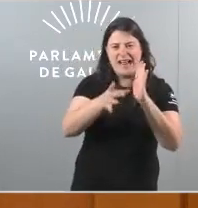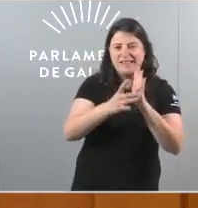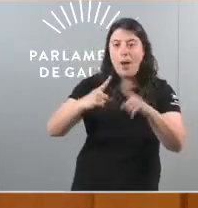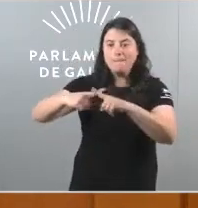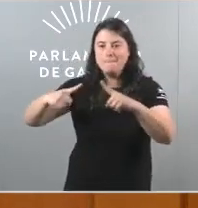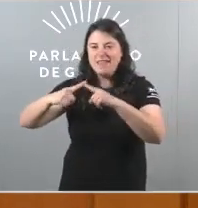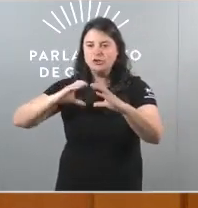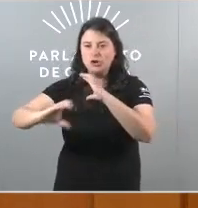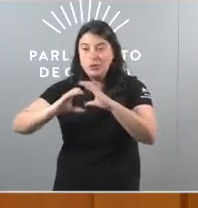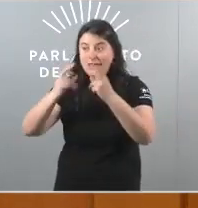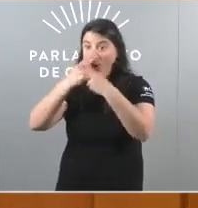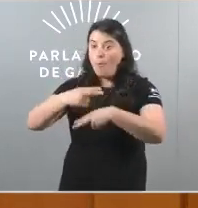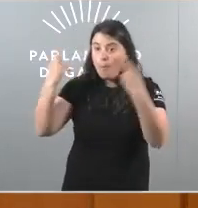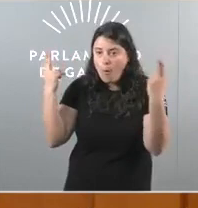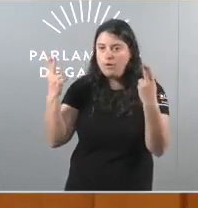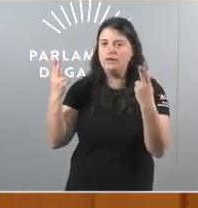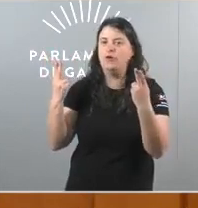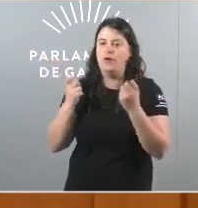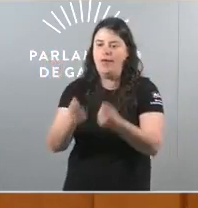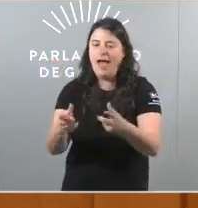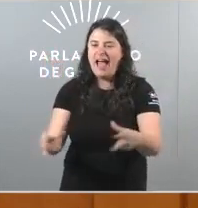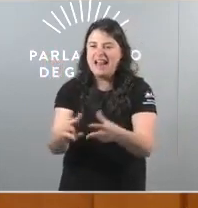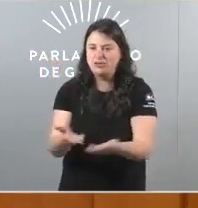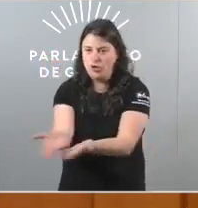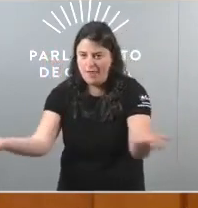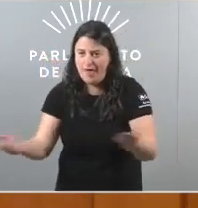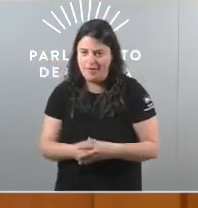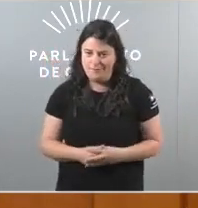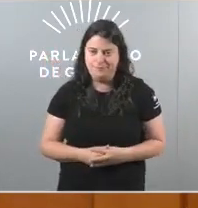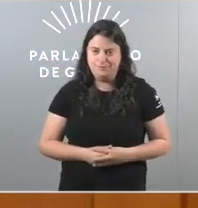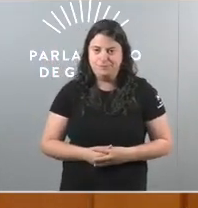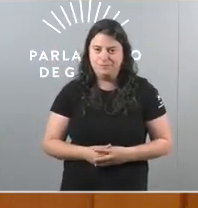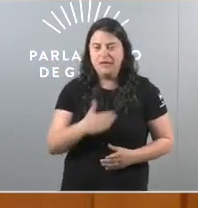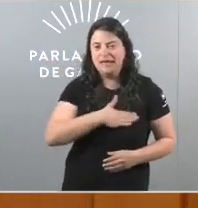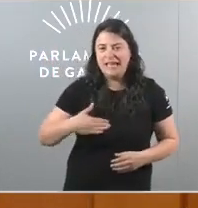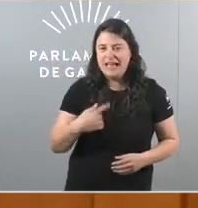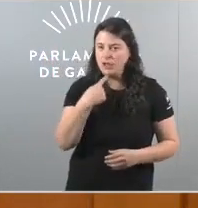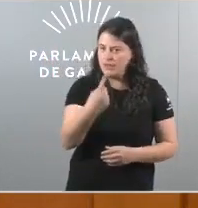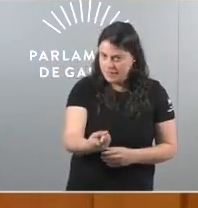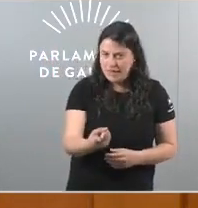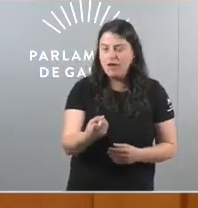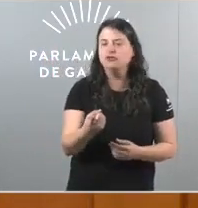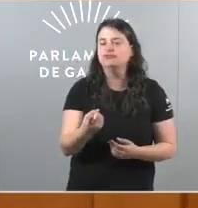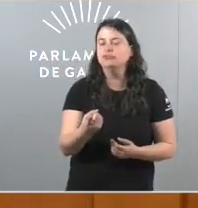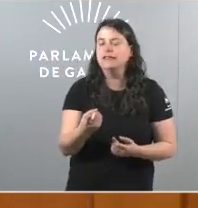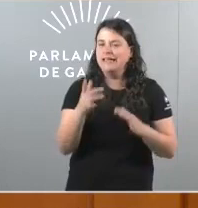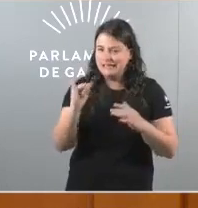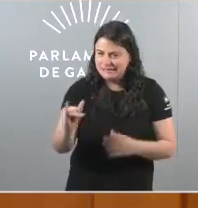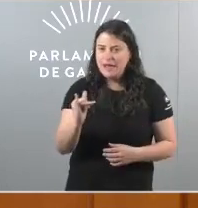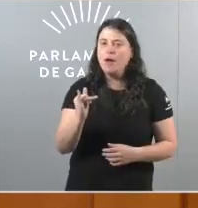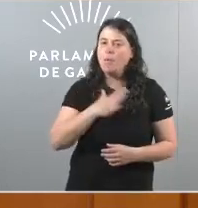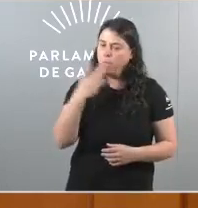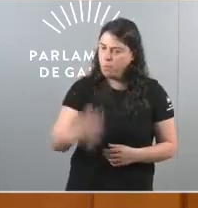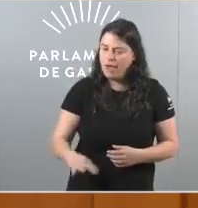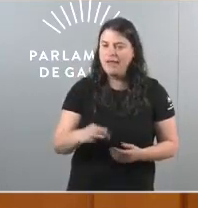comunicacións públicos o servicio da sociedade. Quero decirvos que sí, que é posible unha Galiza